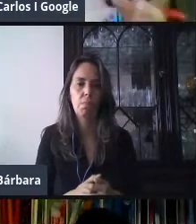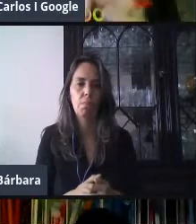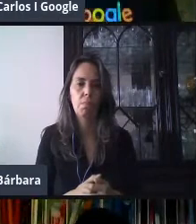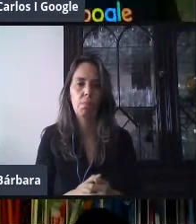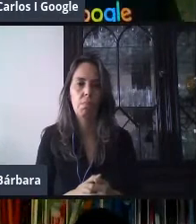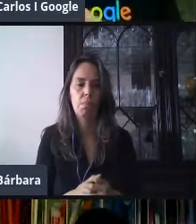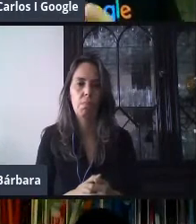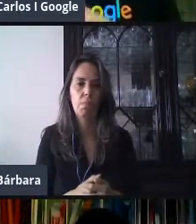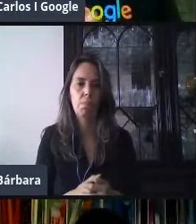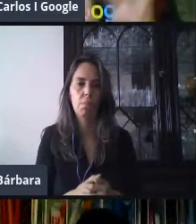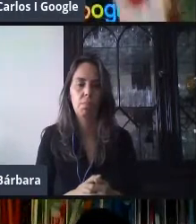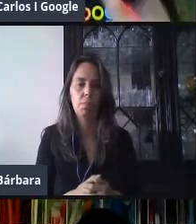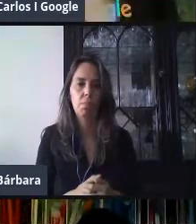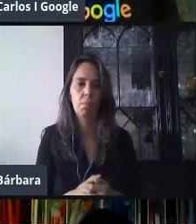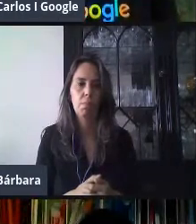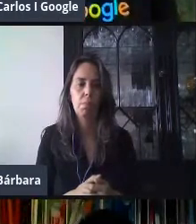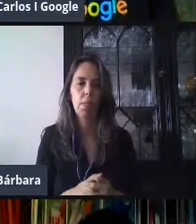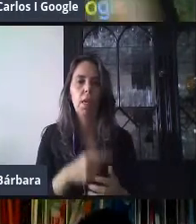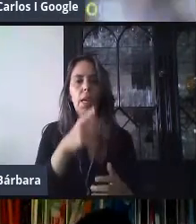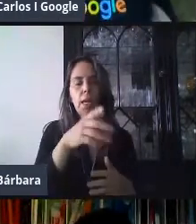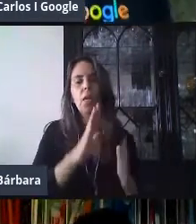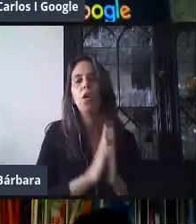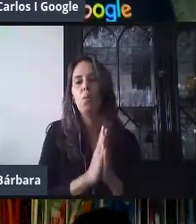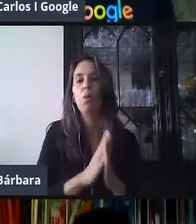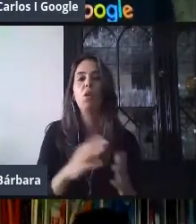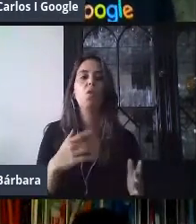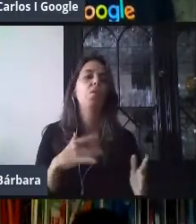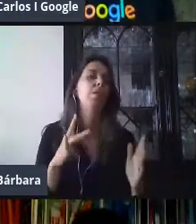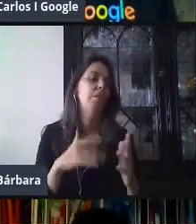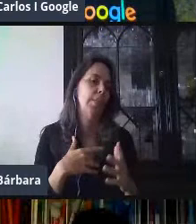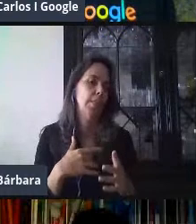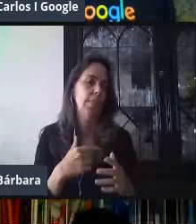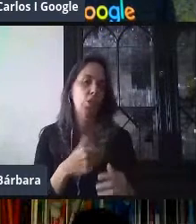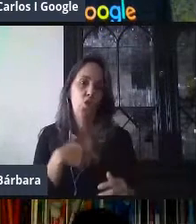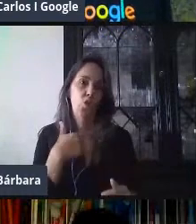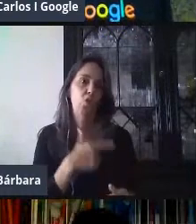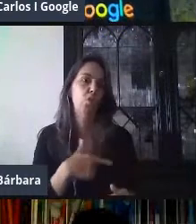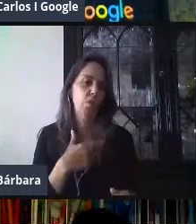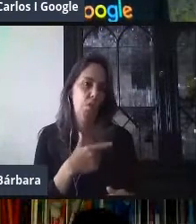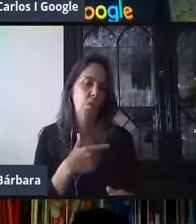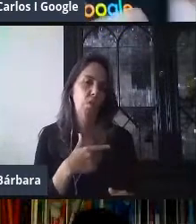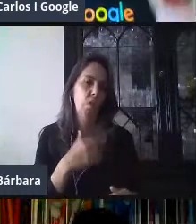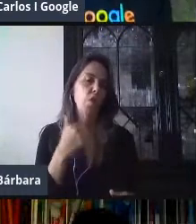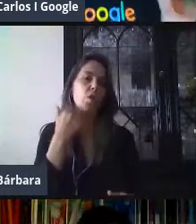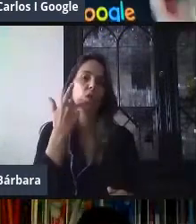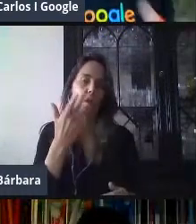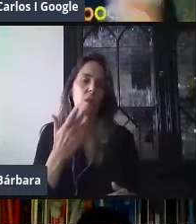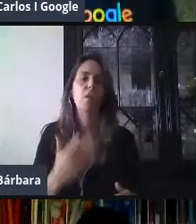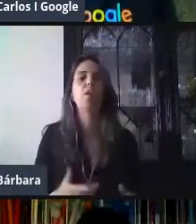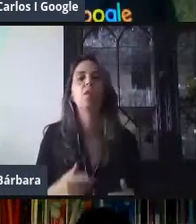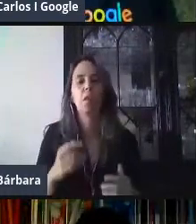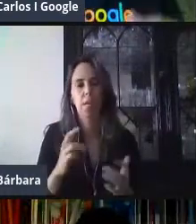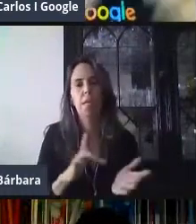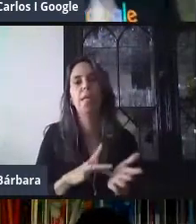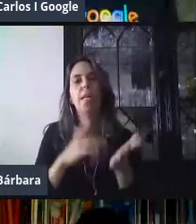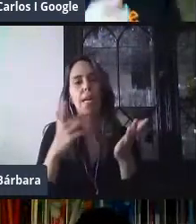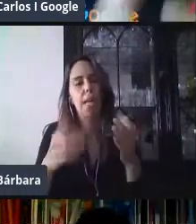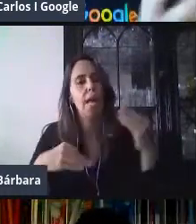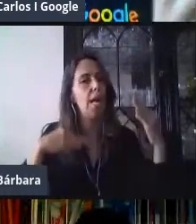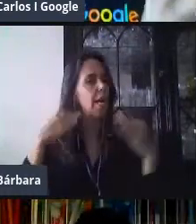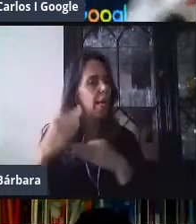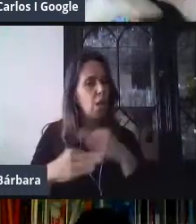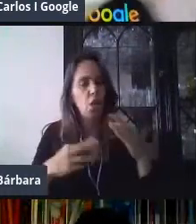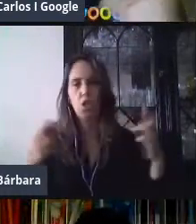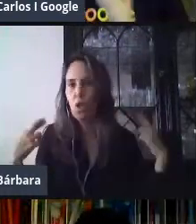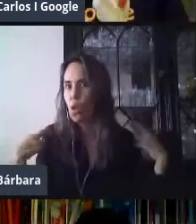agradecer a las maestras y maestros que participaron justo en ese registro? Tuvimos a más de 33 mil maestras y maestros que contestaron